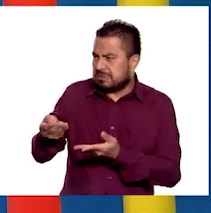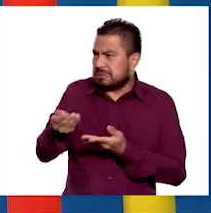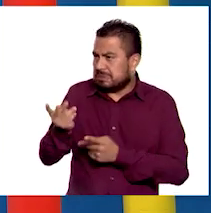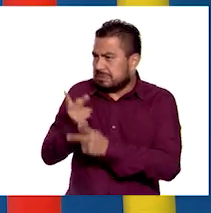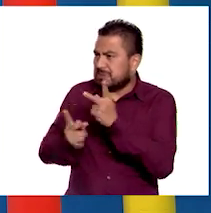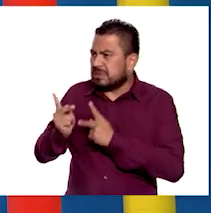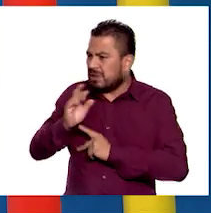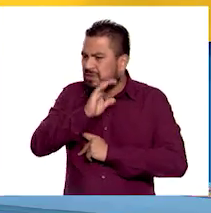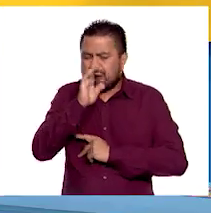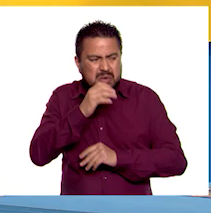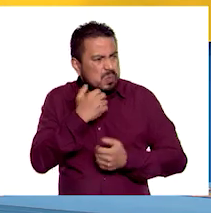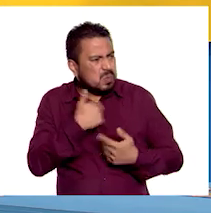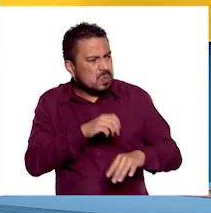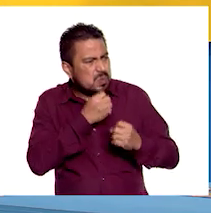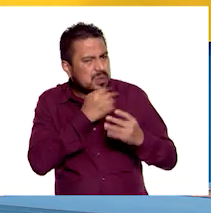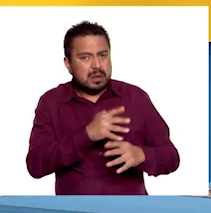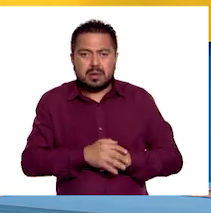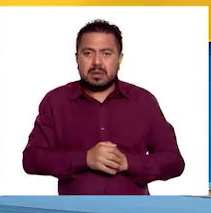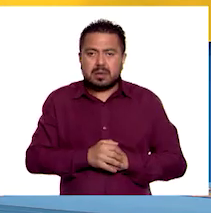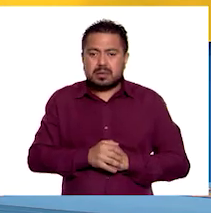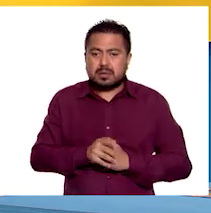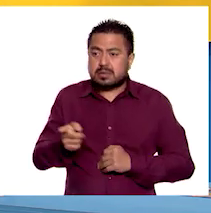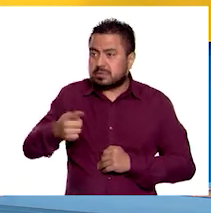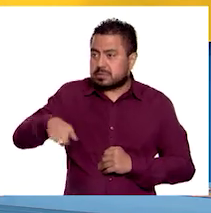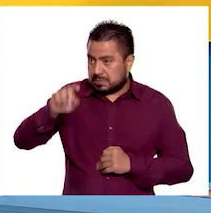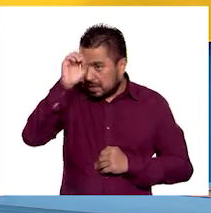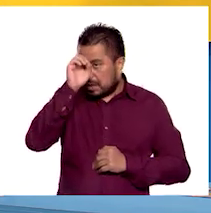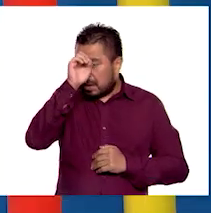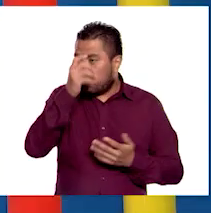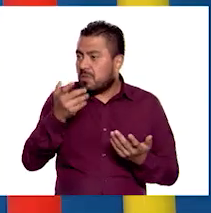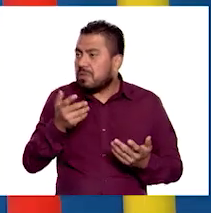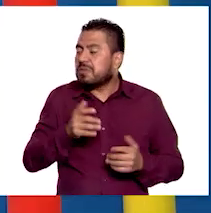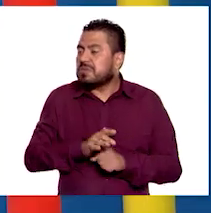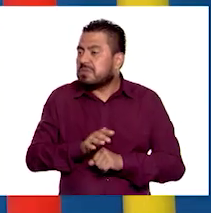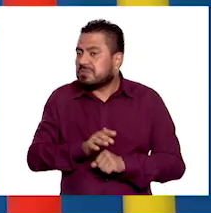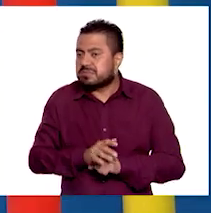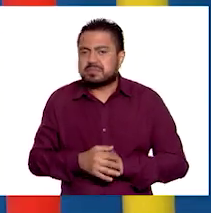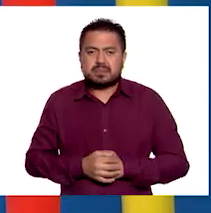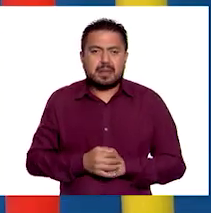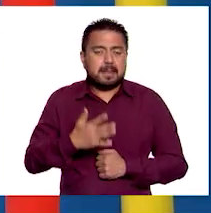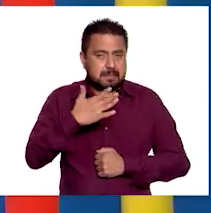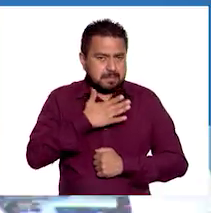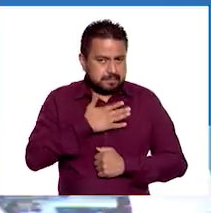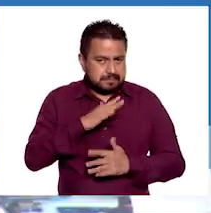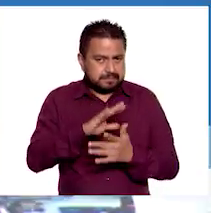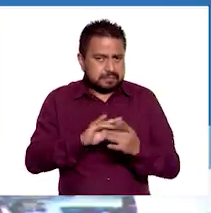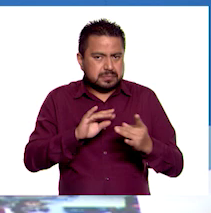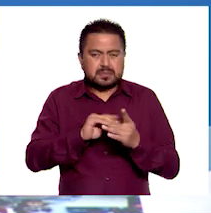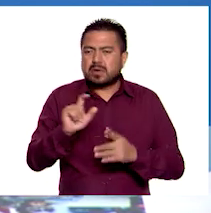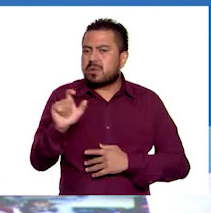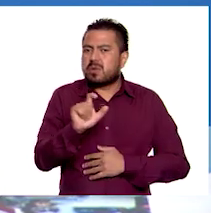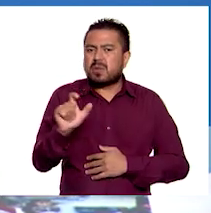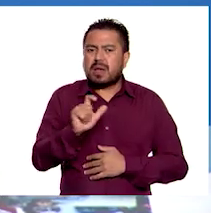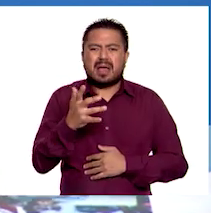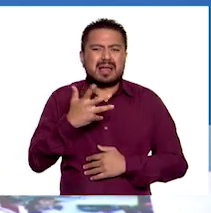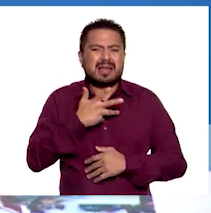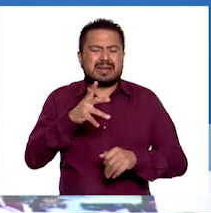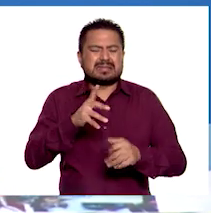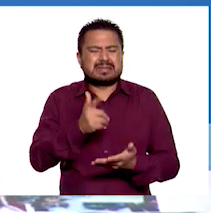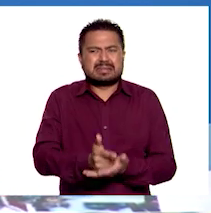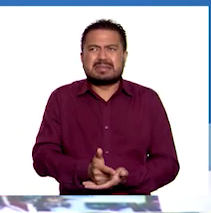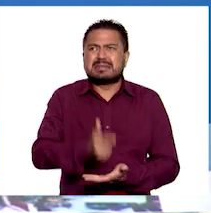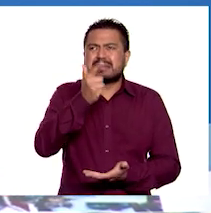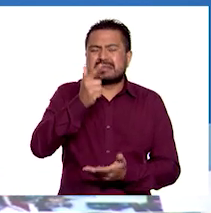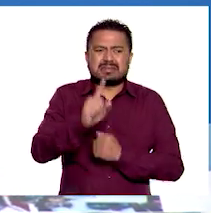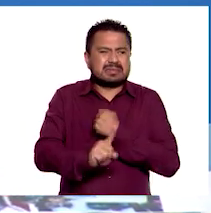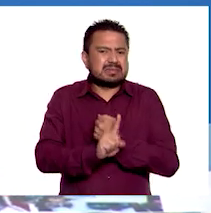impactantes. Ah, ¿y ya llegaron a alguna conclusión? Pues, yo digo que cuando hay un grave daño